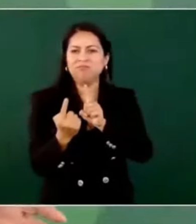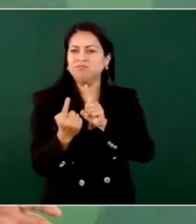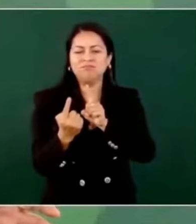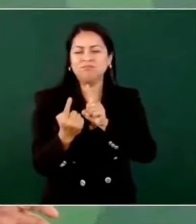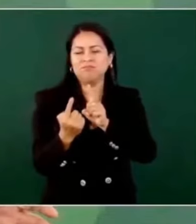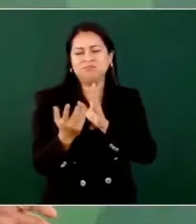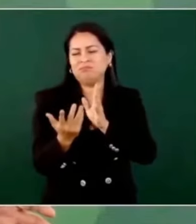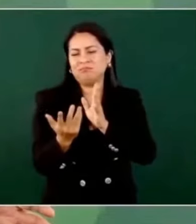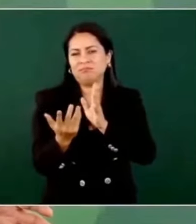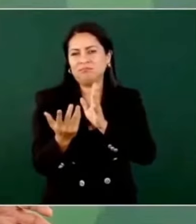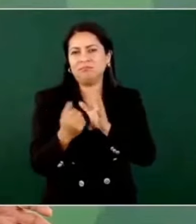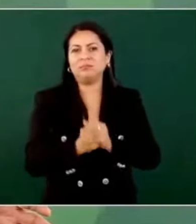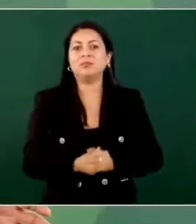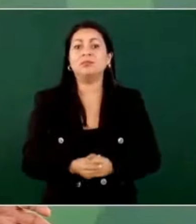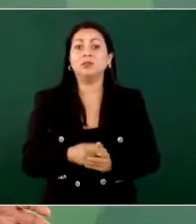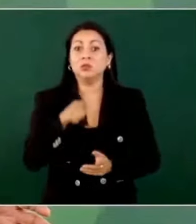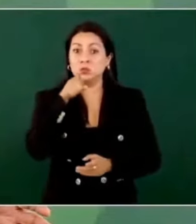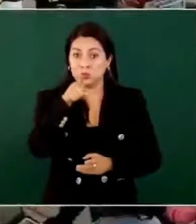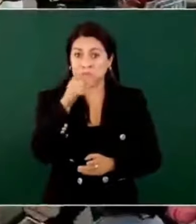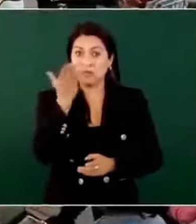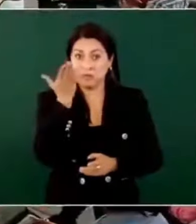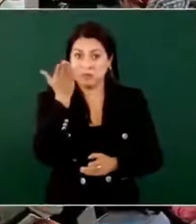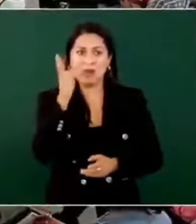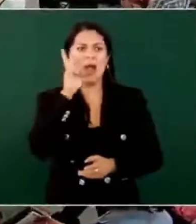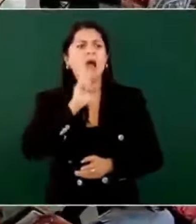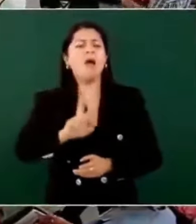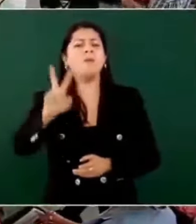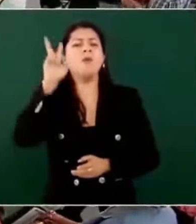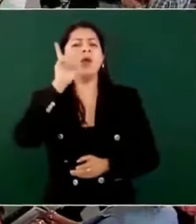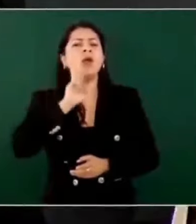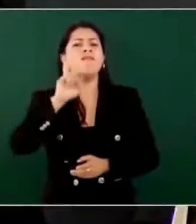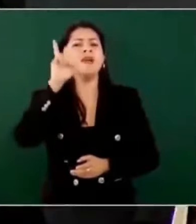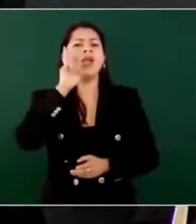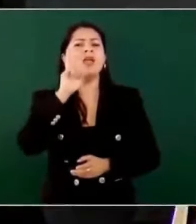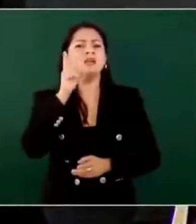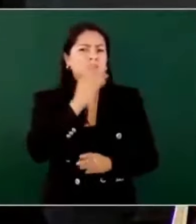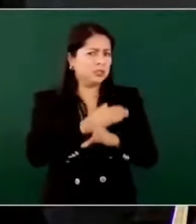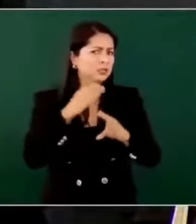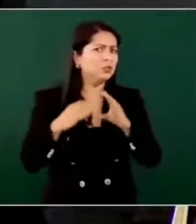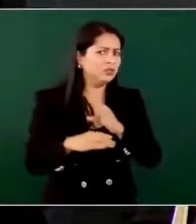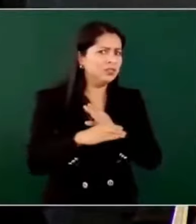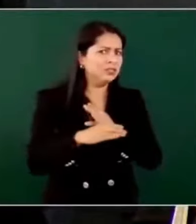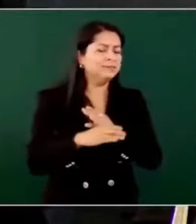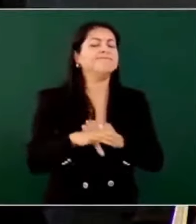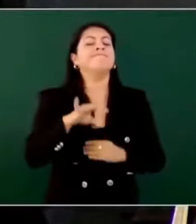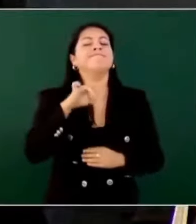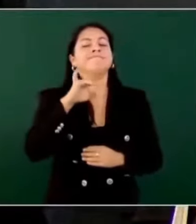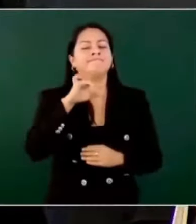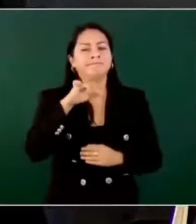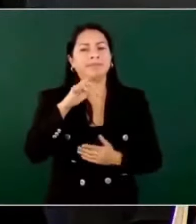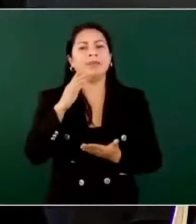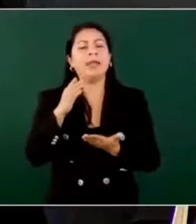¿Le pedirá usted que pruebe estos dichos? Sí, además,